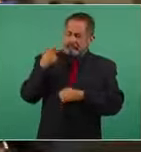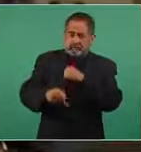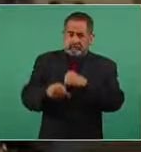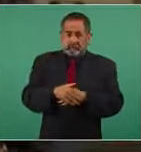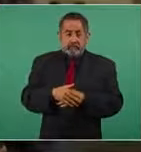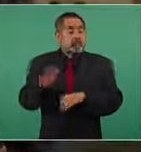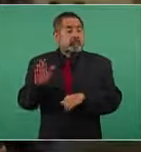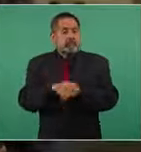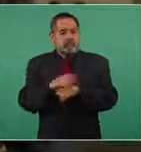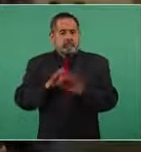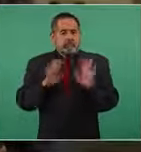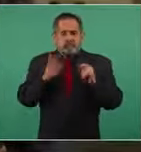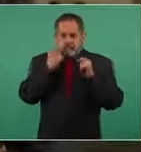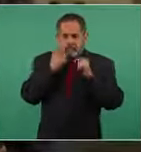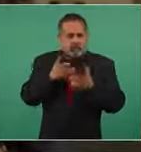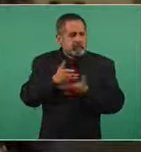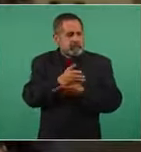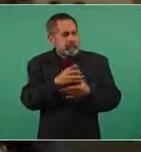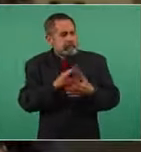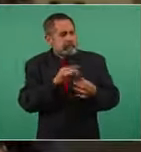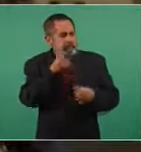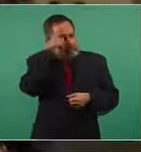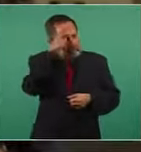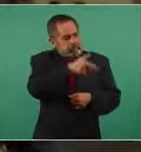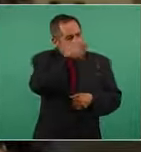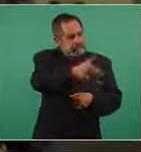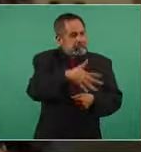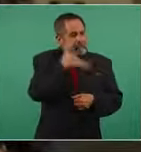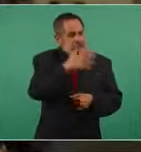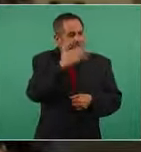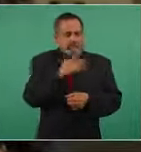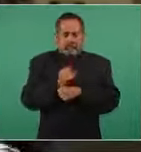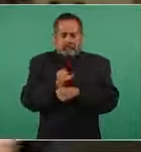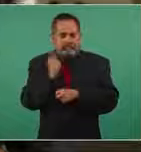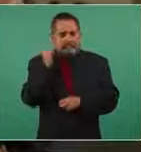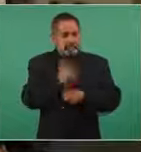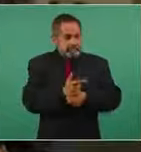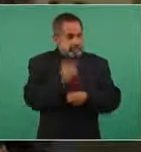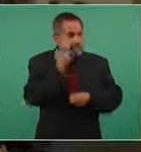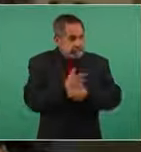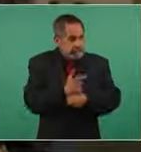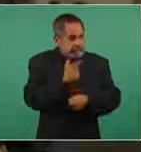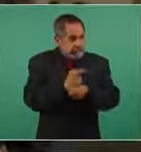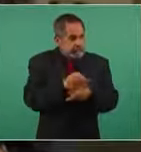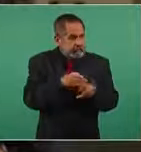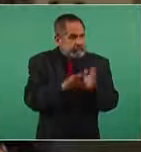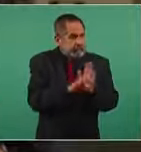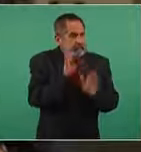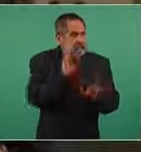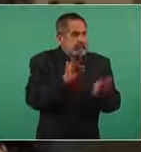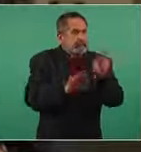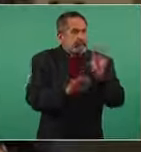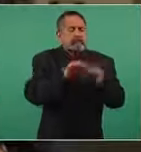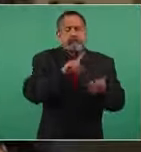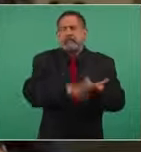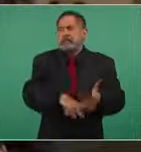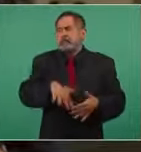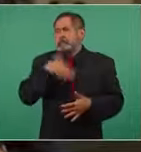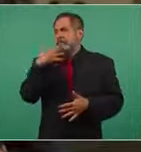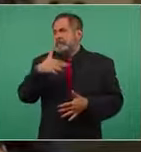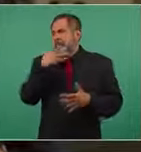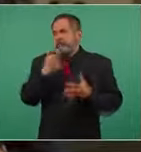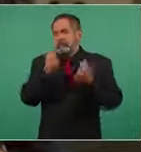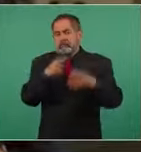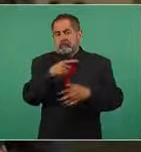no quiera meterse en temas de corrupción cuando tú estás investigando y vas sobre el camino te encuentras corrupción por todos